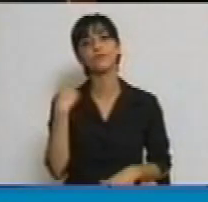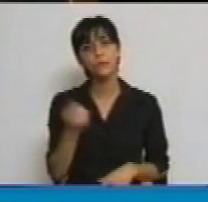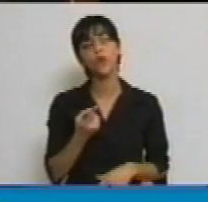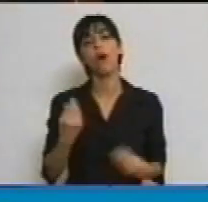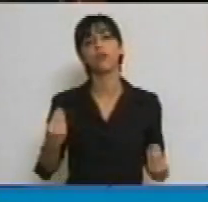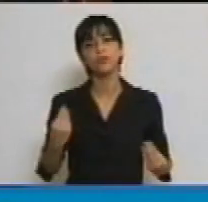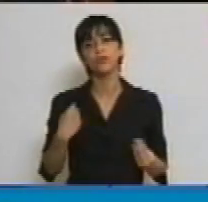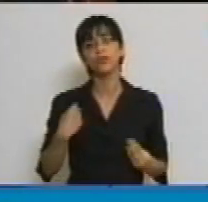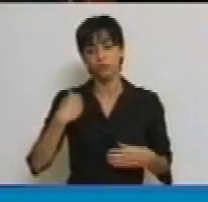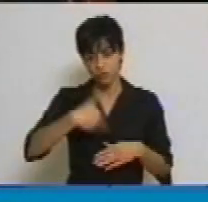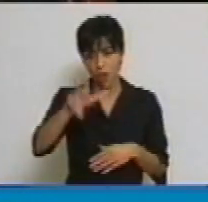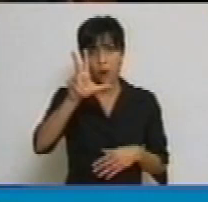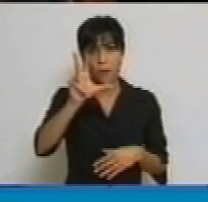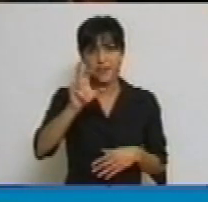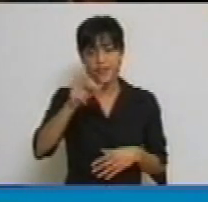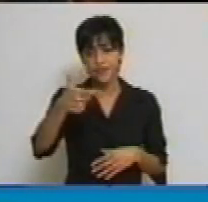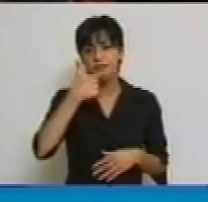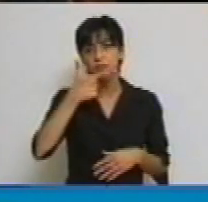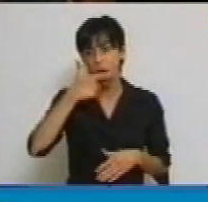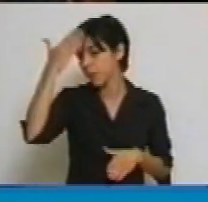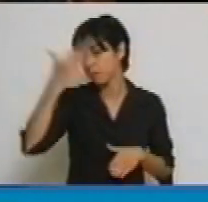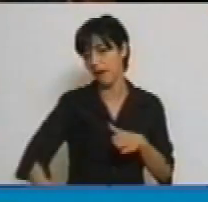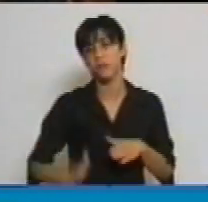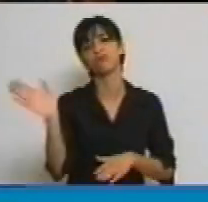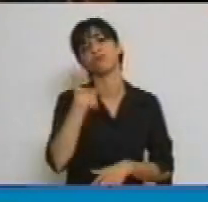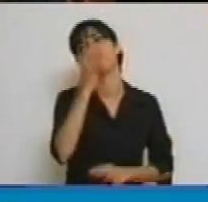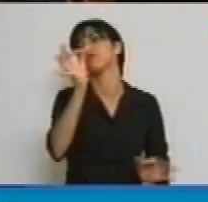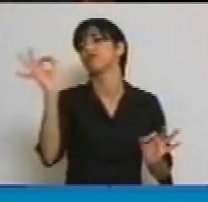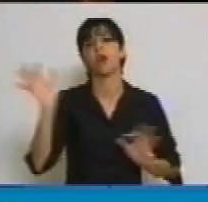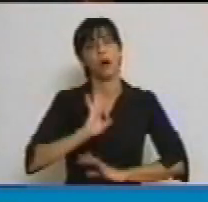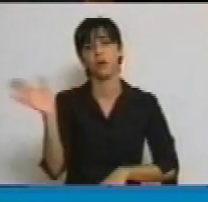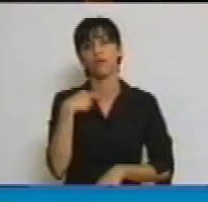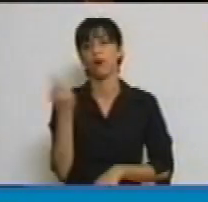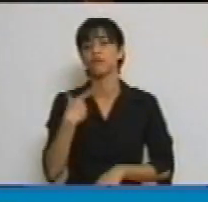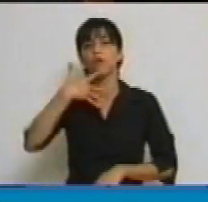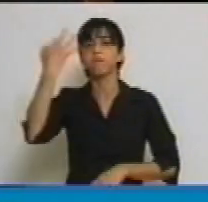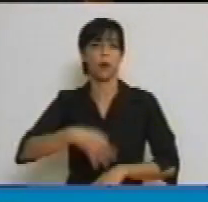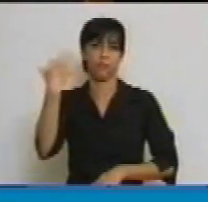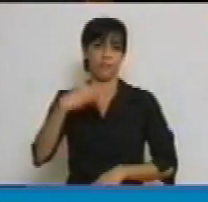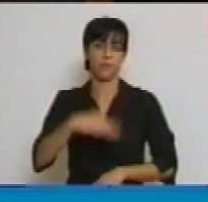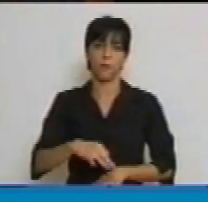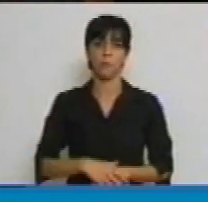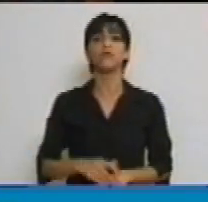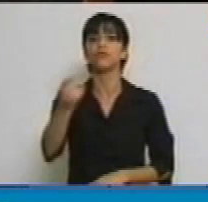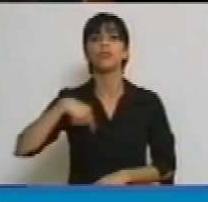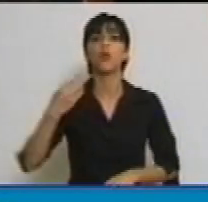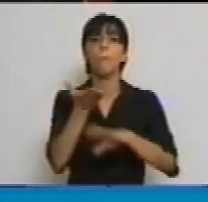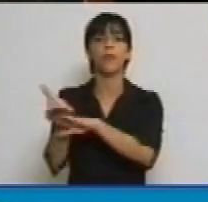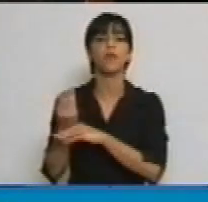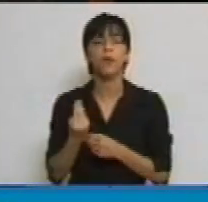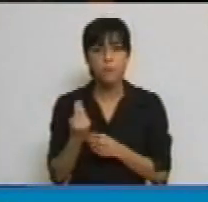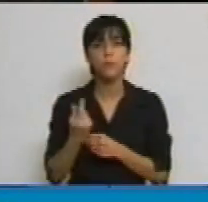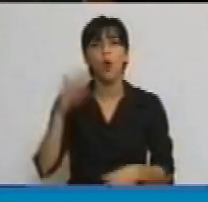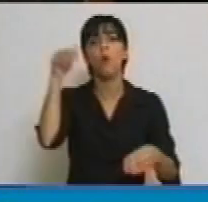un vencimiento el 30 de septiembre, señor Presidente, lo saben todos. Tenemos que cumplir con ese vencimiento. Les estamos pidiendo que voten